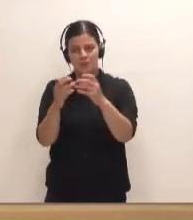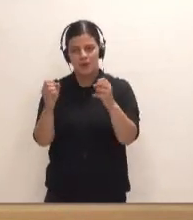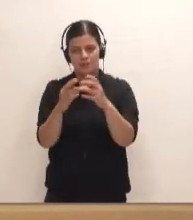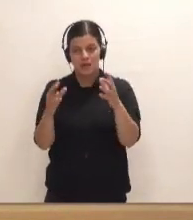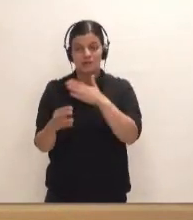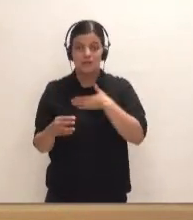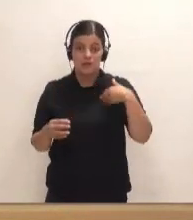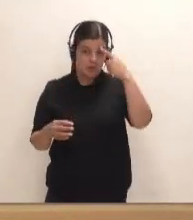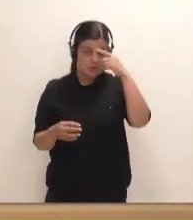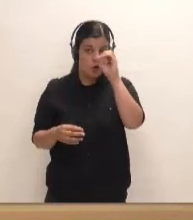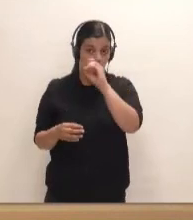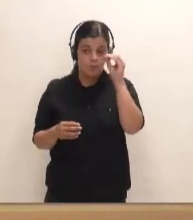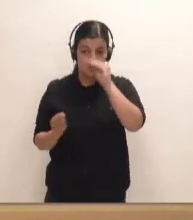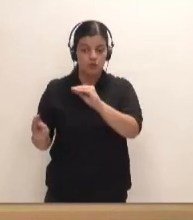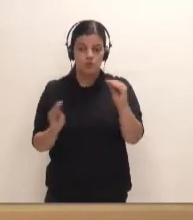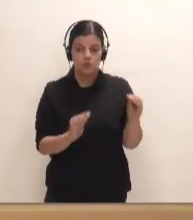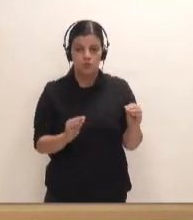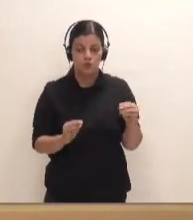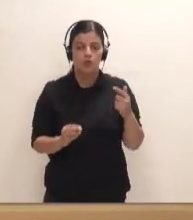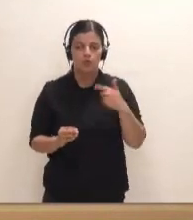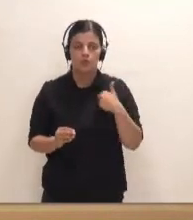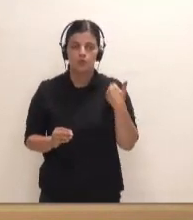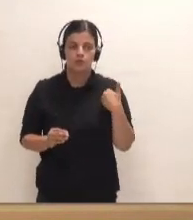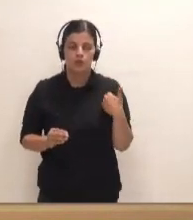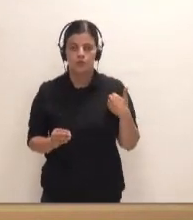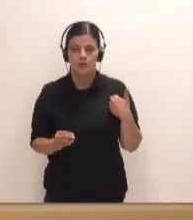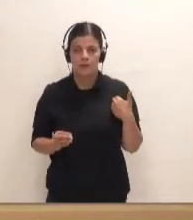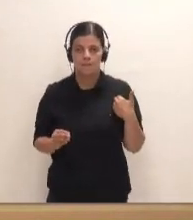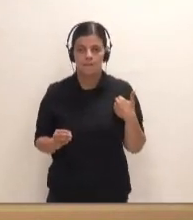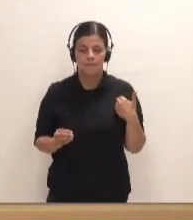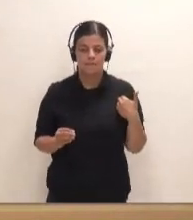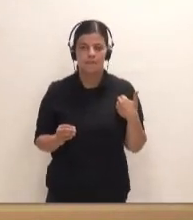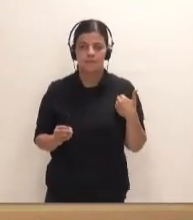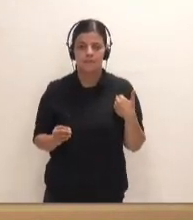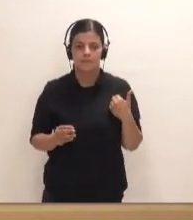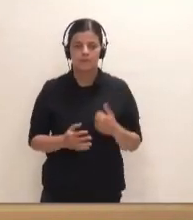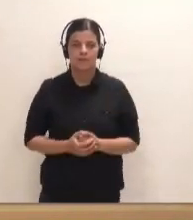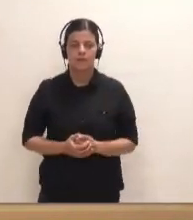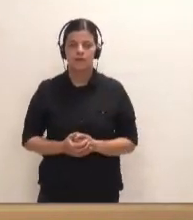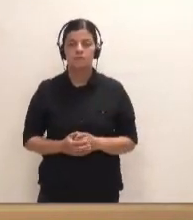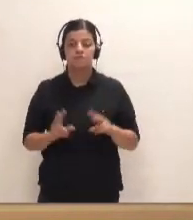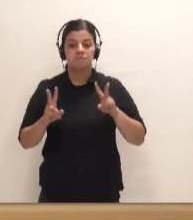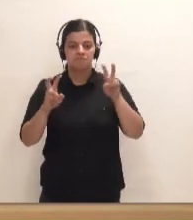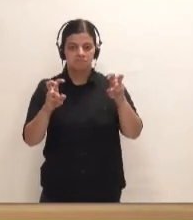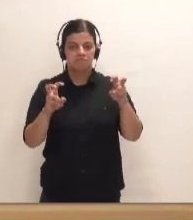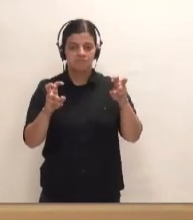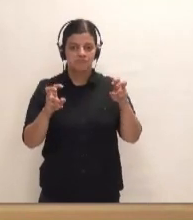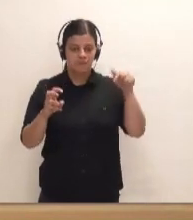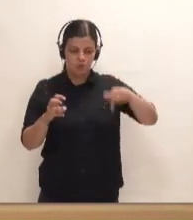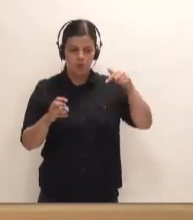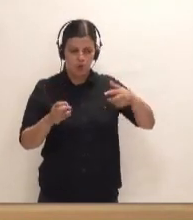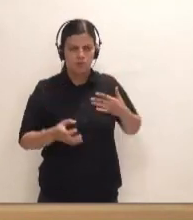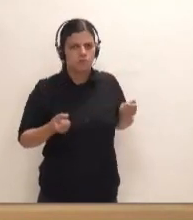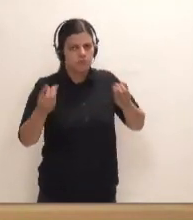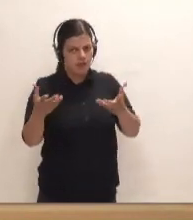Quiero saber su opinión. Yo introduje el asunto en el día de hoy